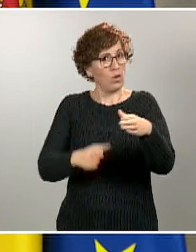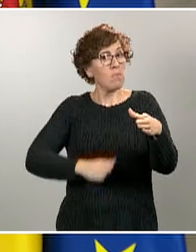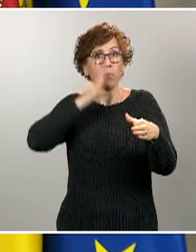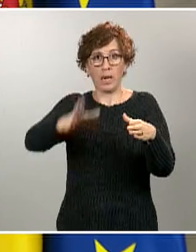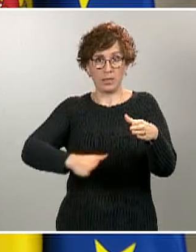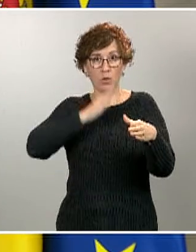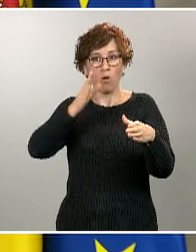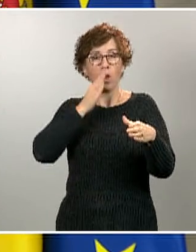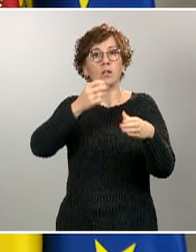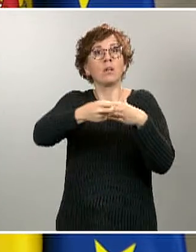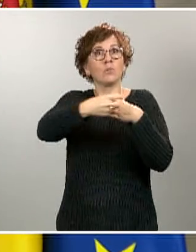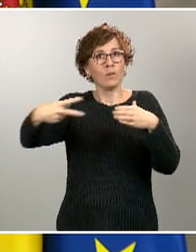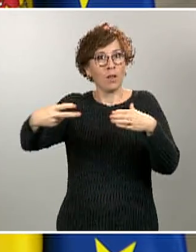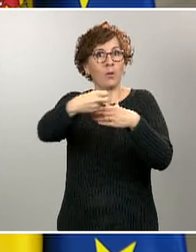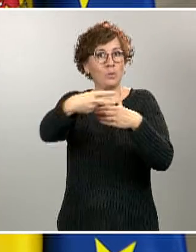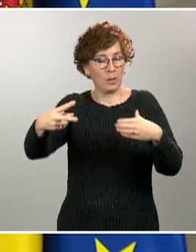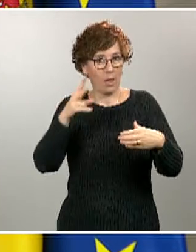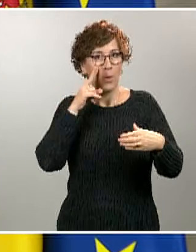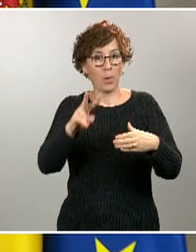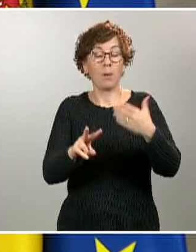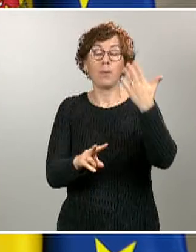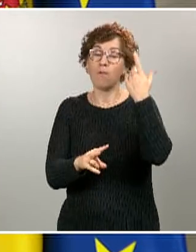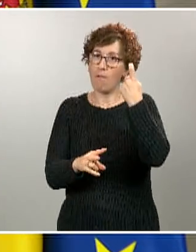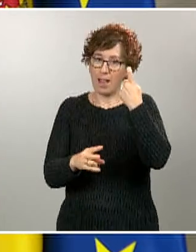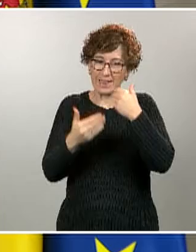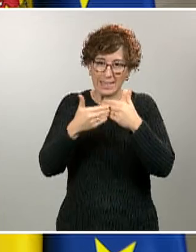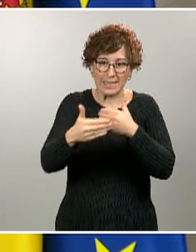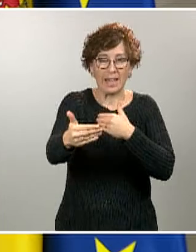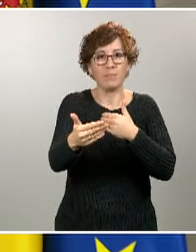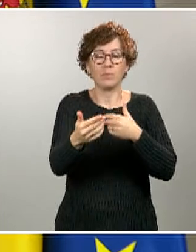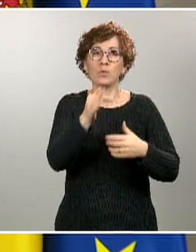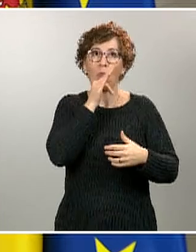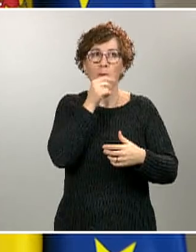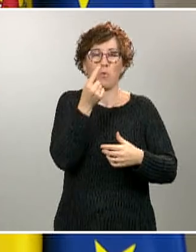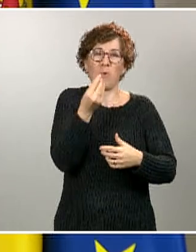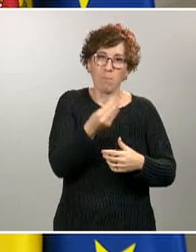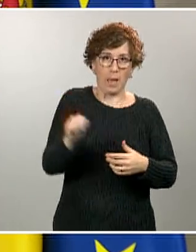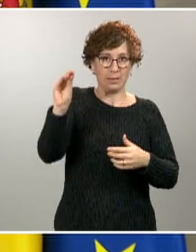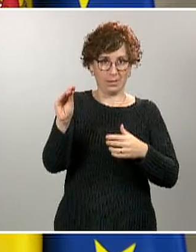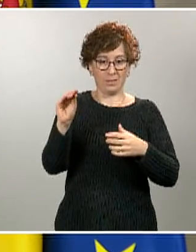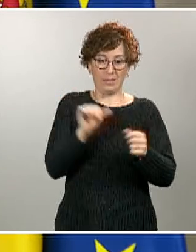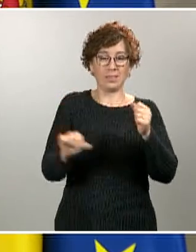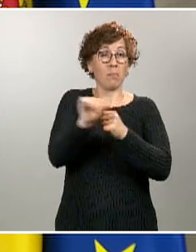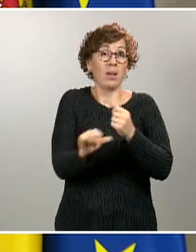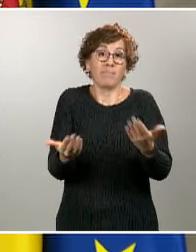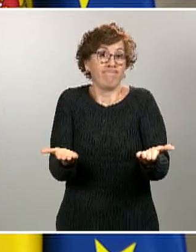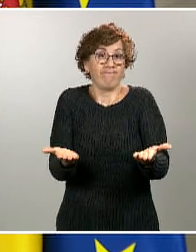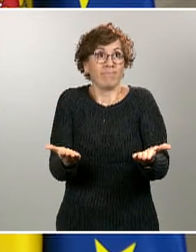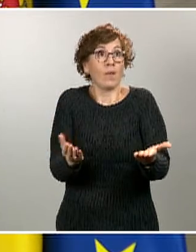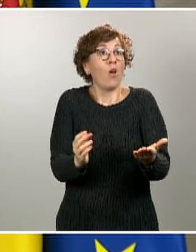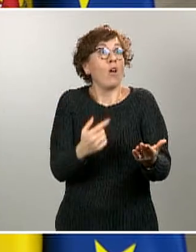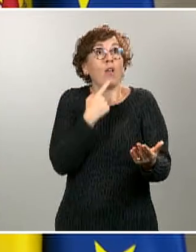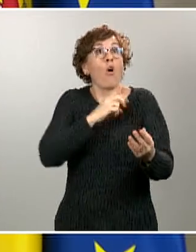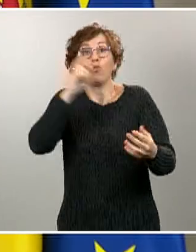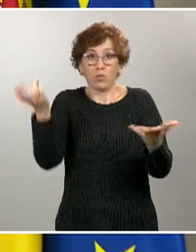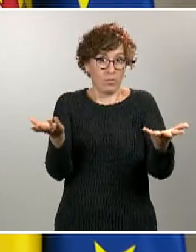española. Todavía queda esfuerzo adicional por seguir haciendo las próximas semanas. Esto es así. No podemos decir otra cosa. Nos gustaría mucho poder decir,